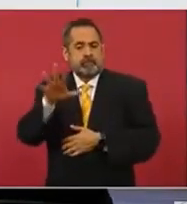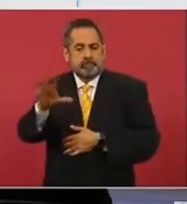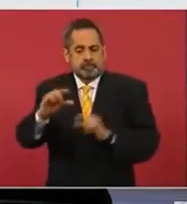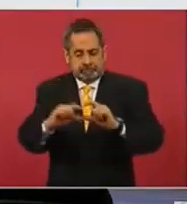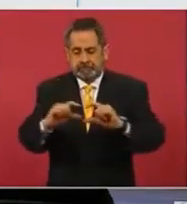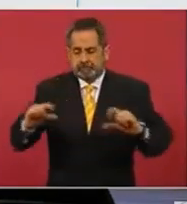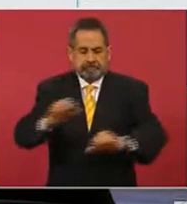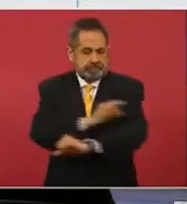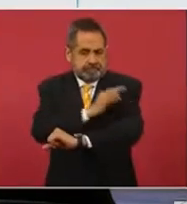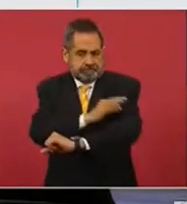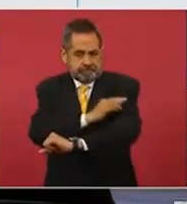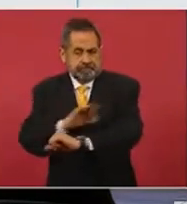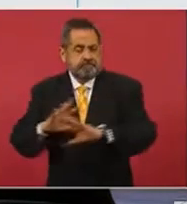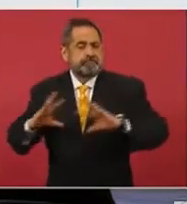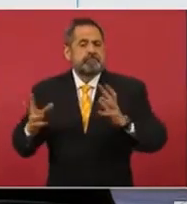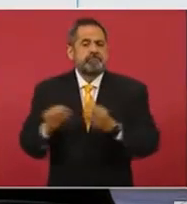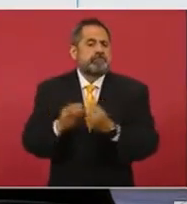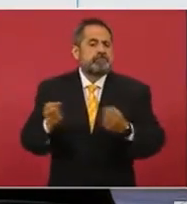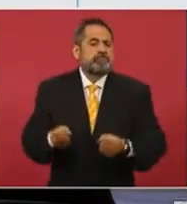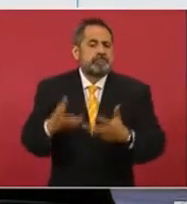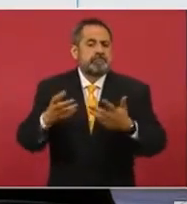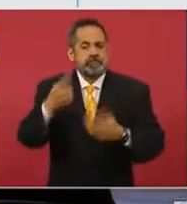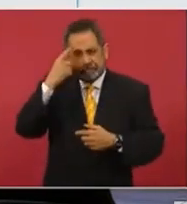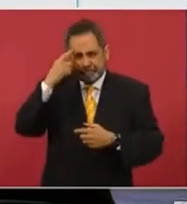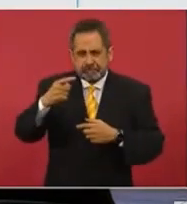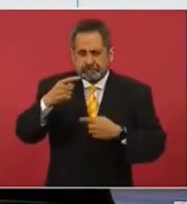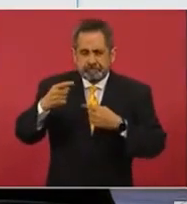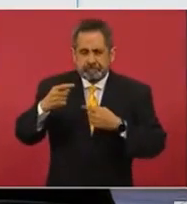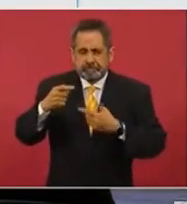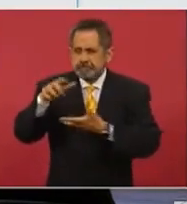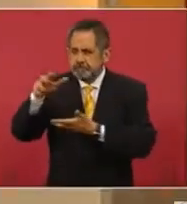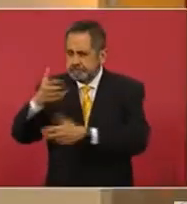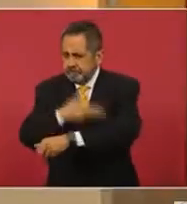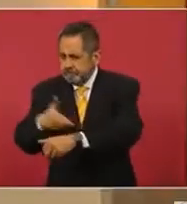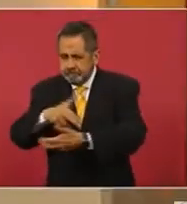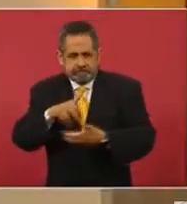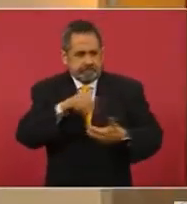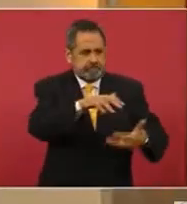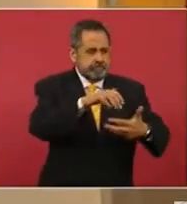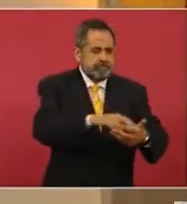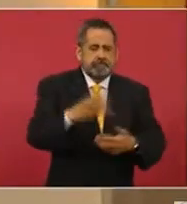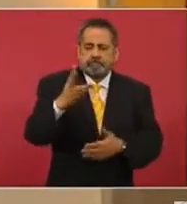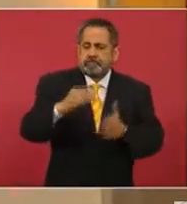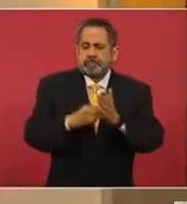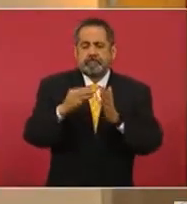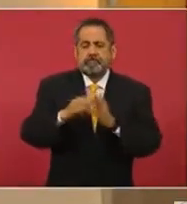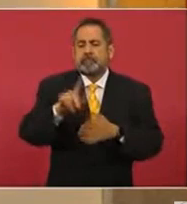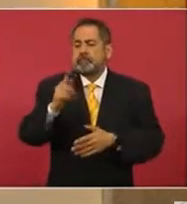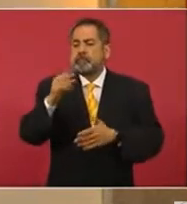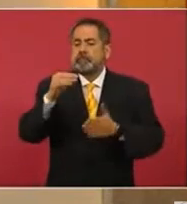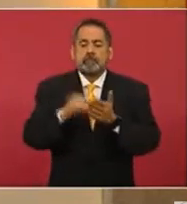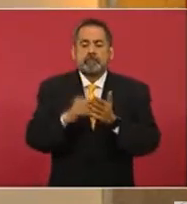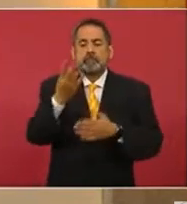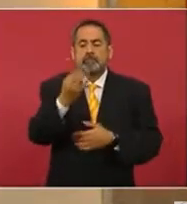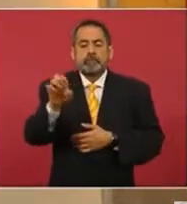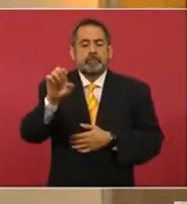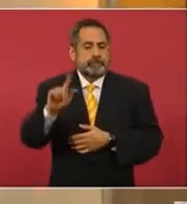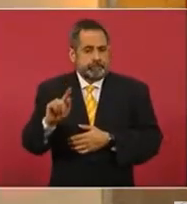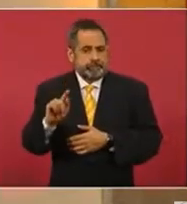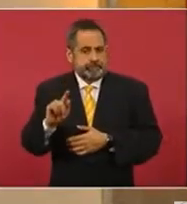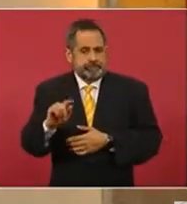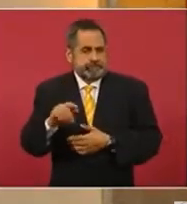dosis, de estas se organizaron para distribución 3.071.970.